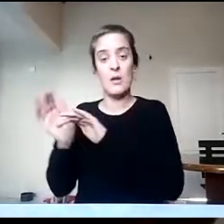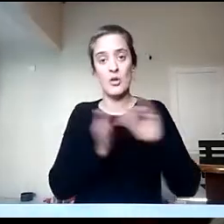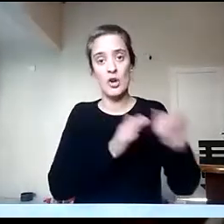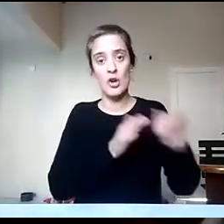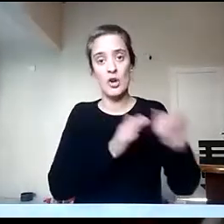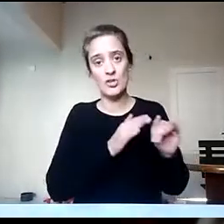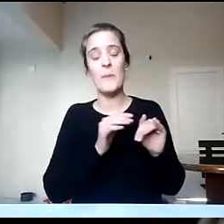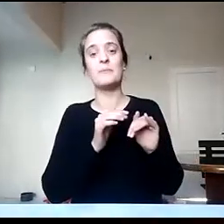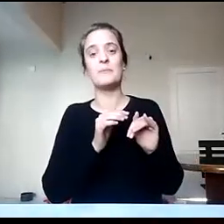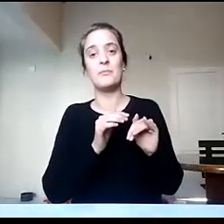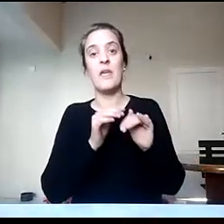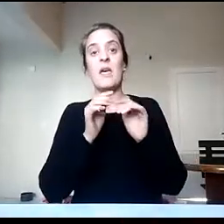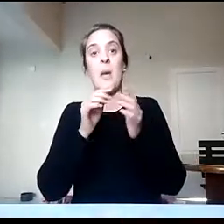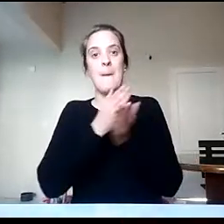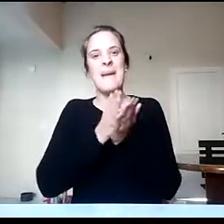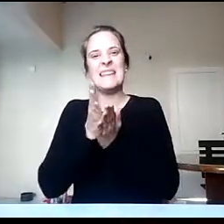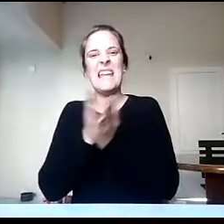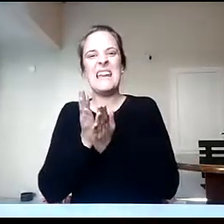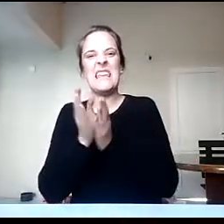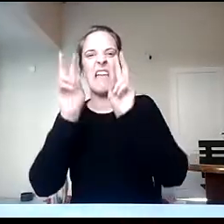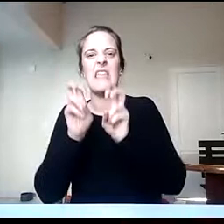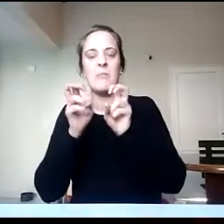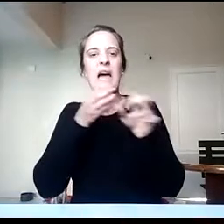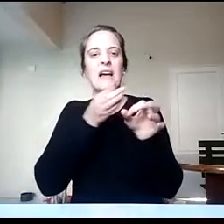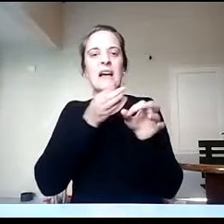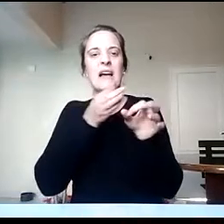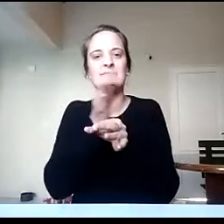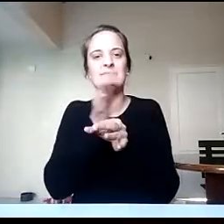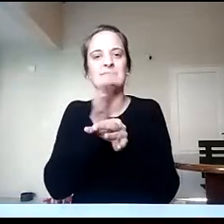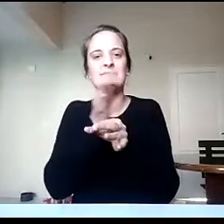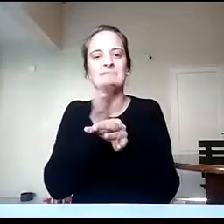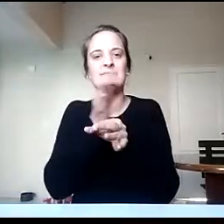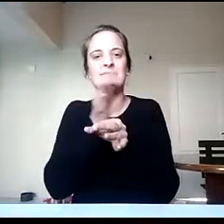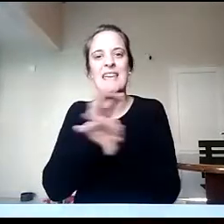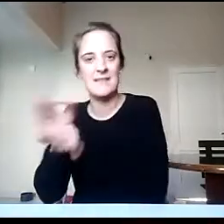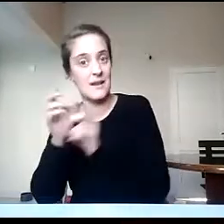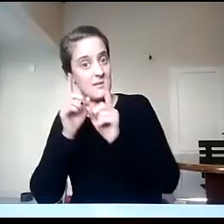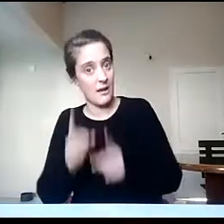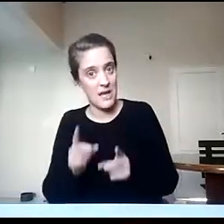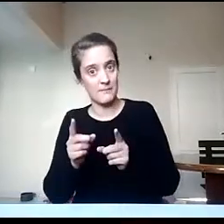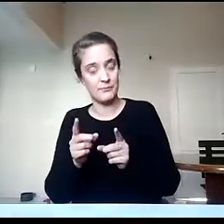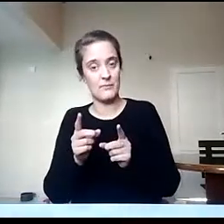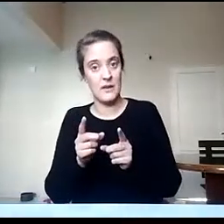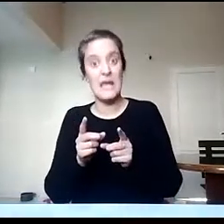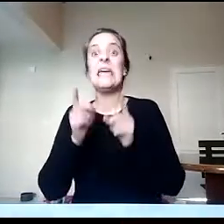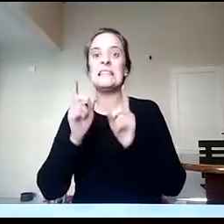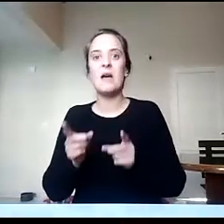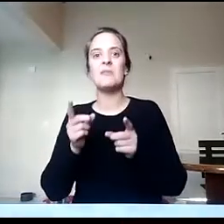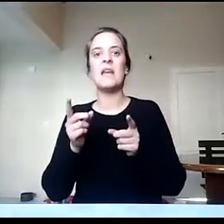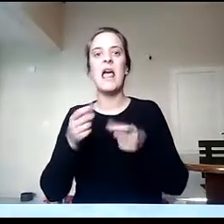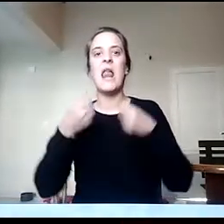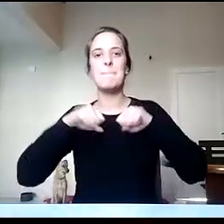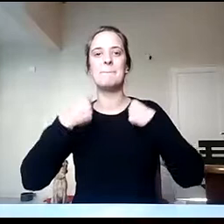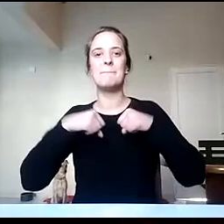la enseñanza. Nuestra carrera les ofrece prácticas en los cuatro años, es decir, que desde el primer año